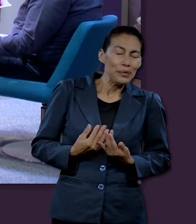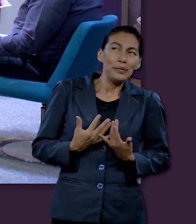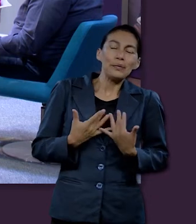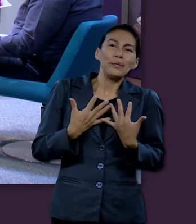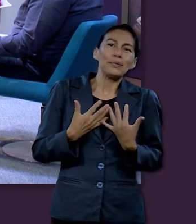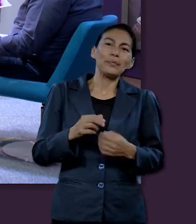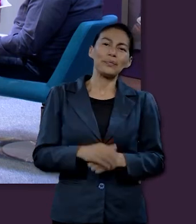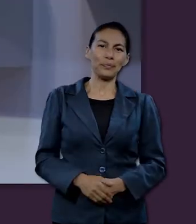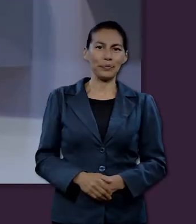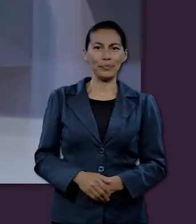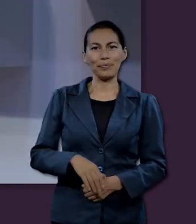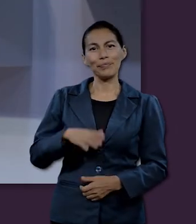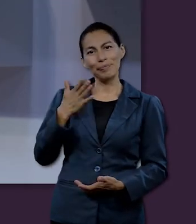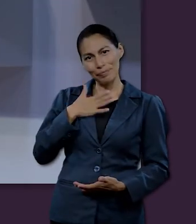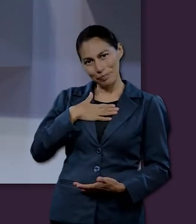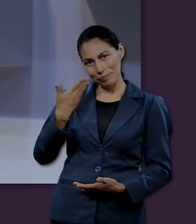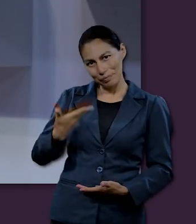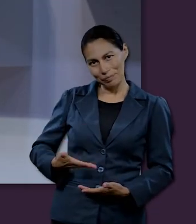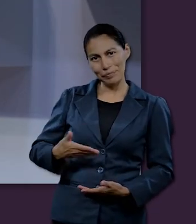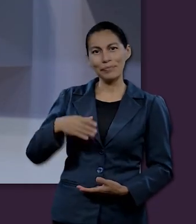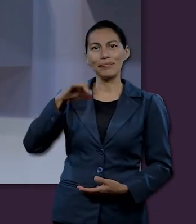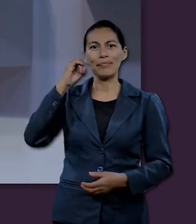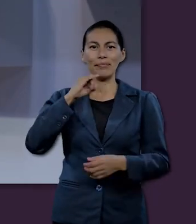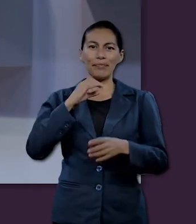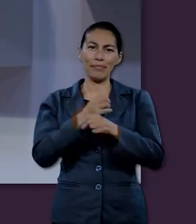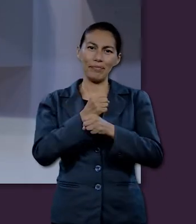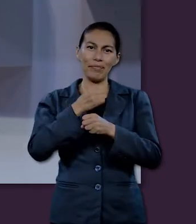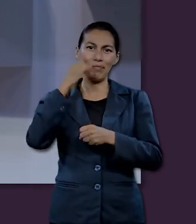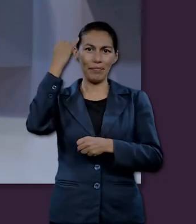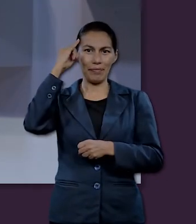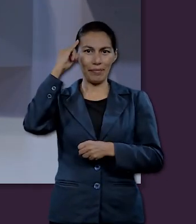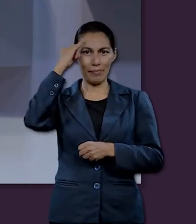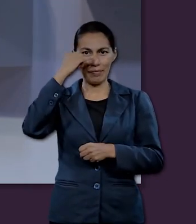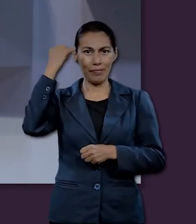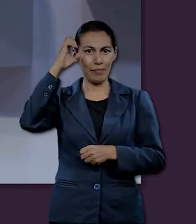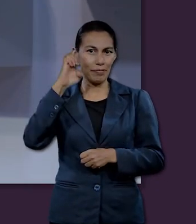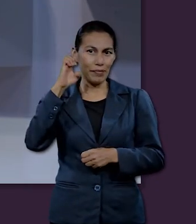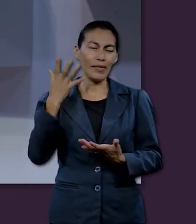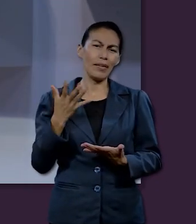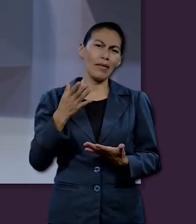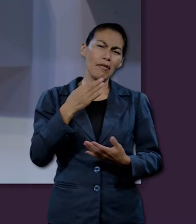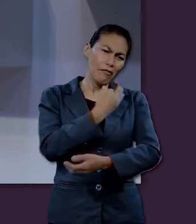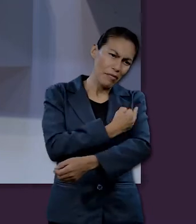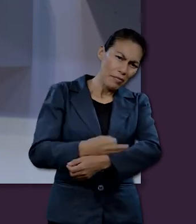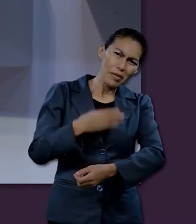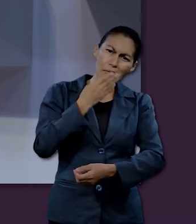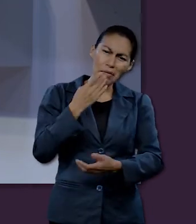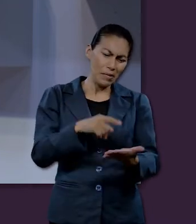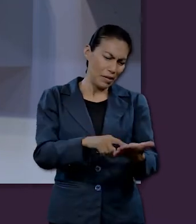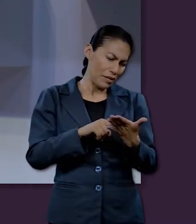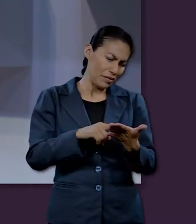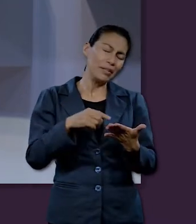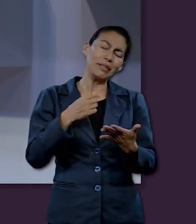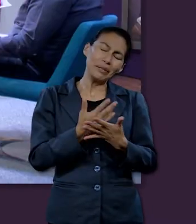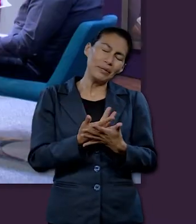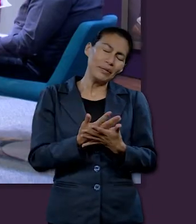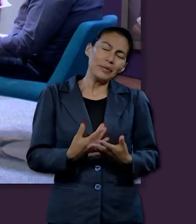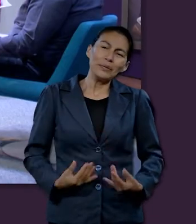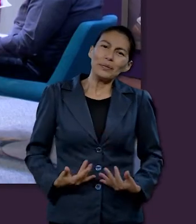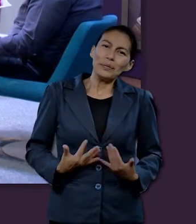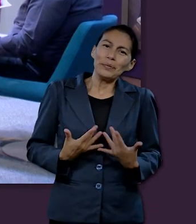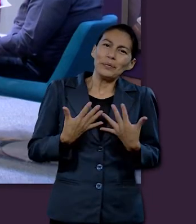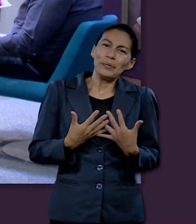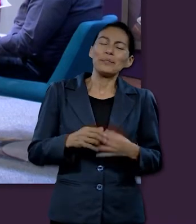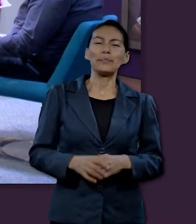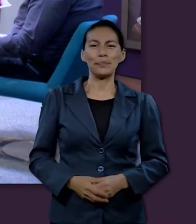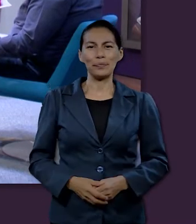Muy bien, mi nombre es Jaime Alcántara. Una de las cosas que me mantiene con esperanza es la palabra de Dios y mi familia también. Muy